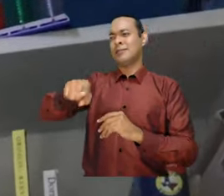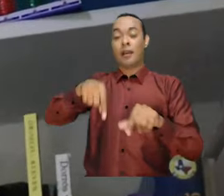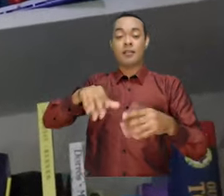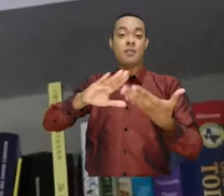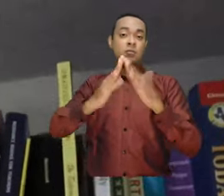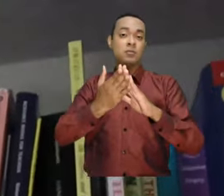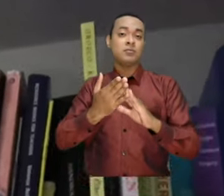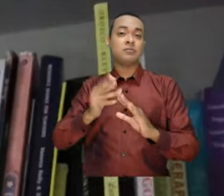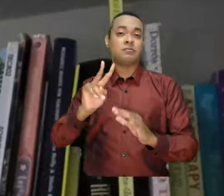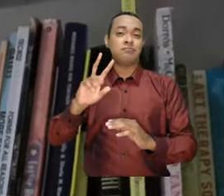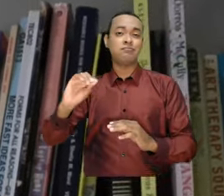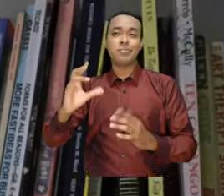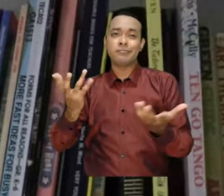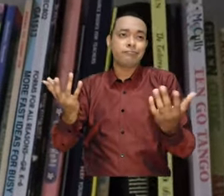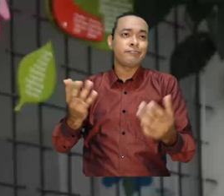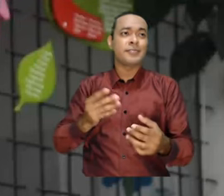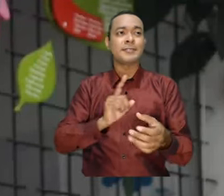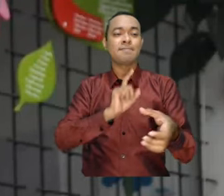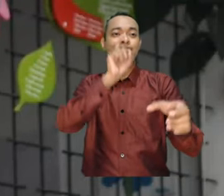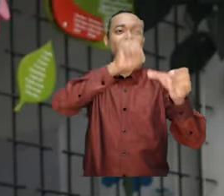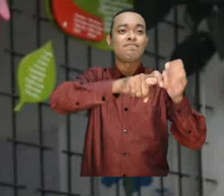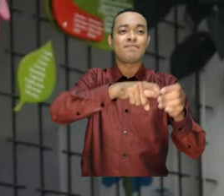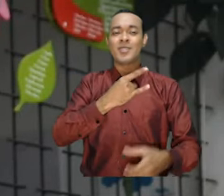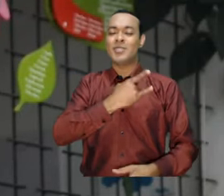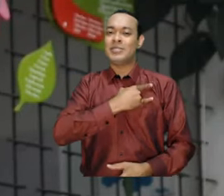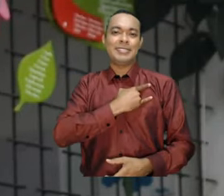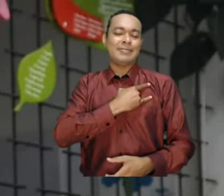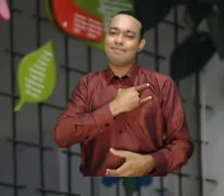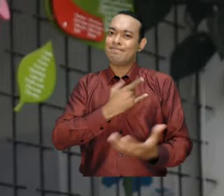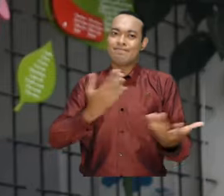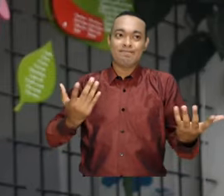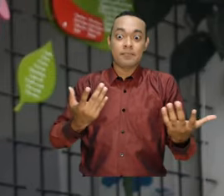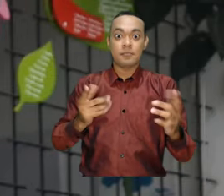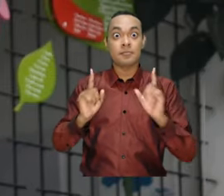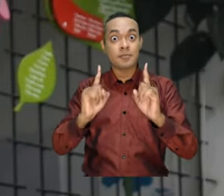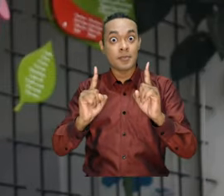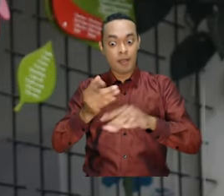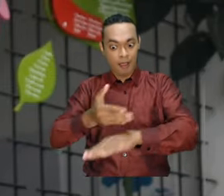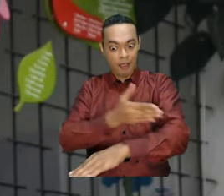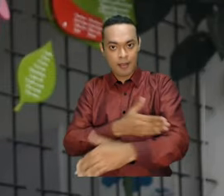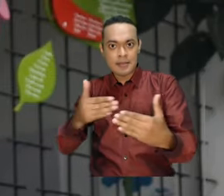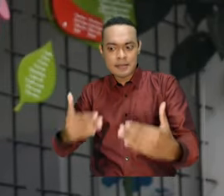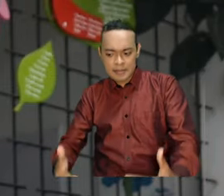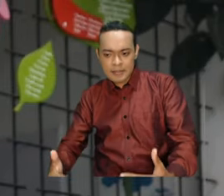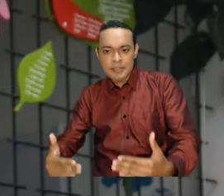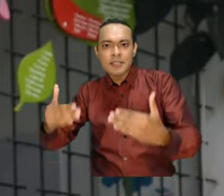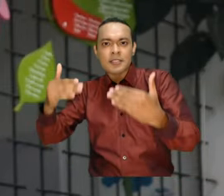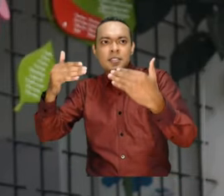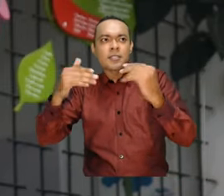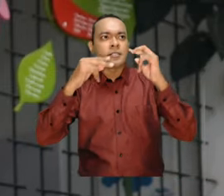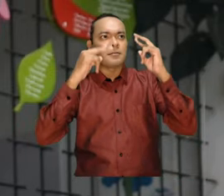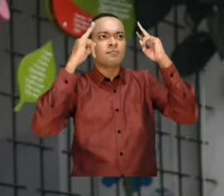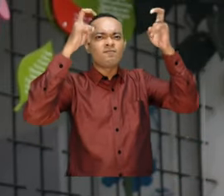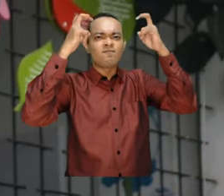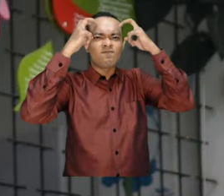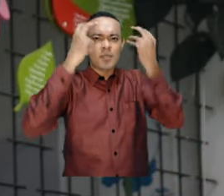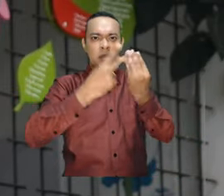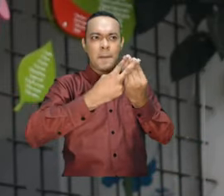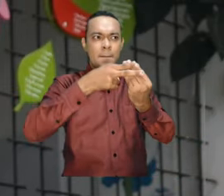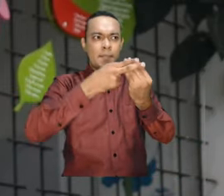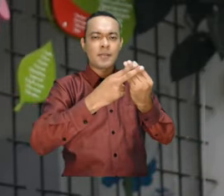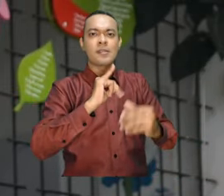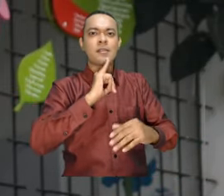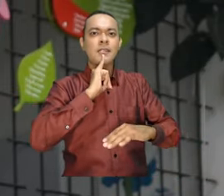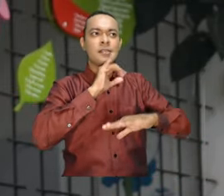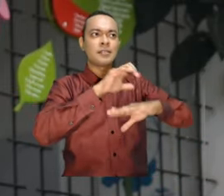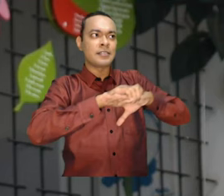muchos muchos jóvenes de nuestra comuna que no alcanzan a llegar a la universidad entonces si tienen una herramienta como el inglés